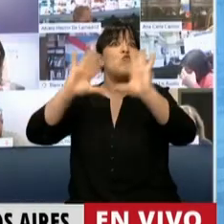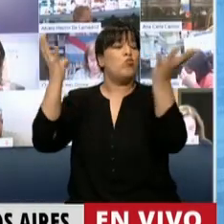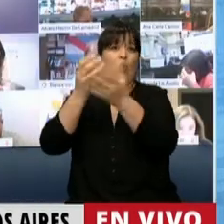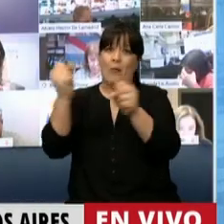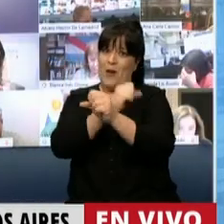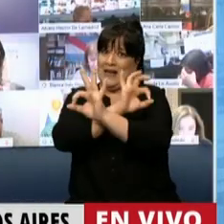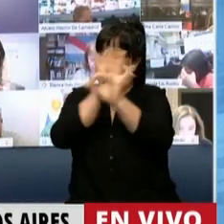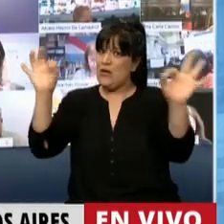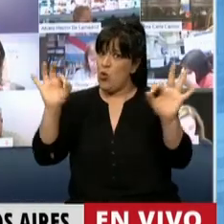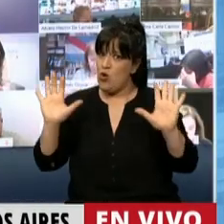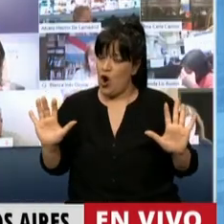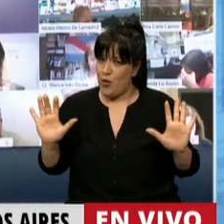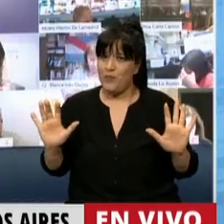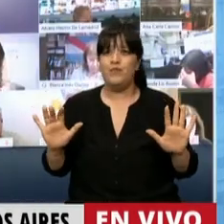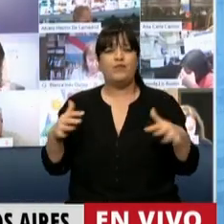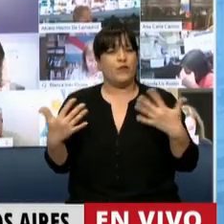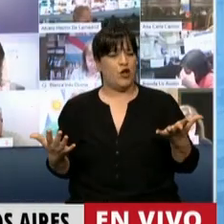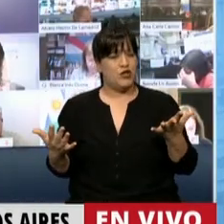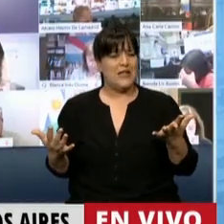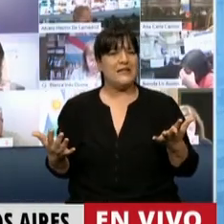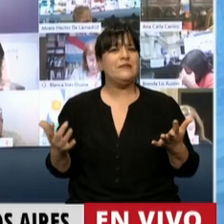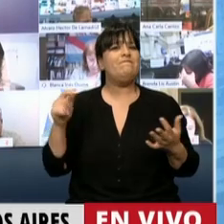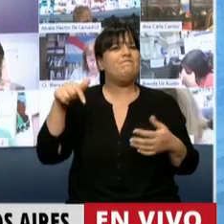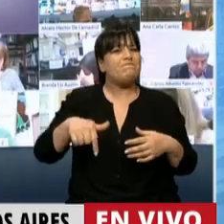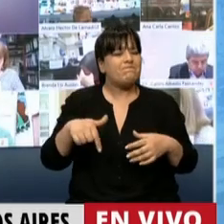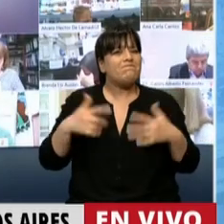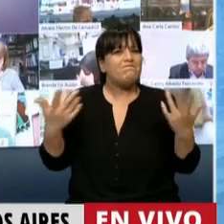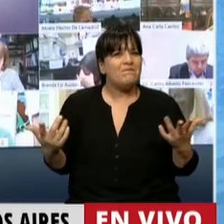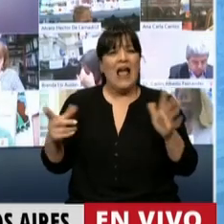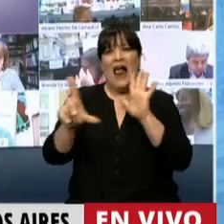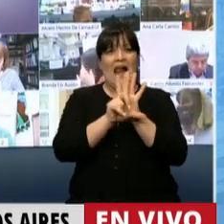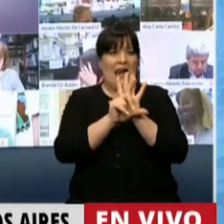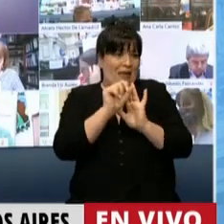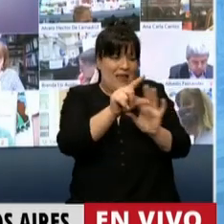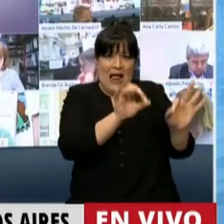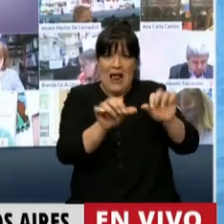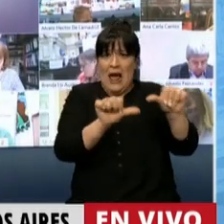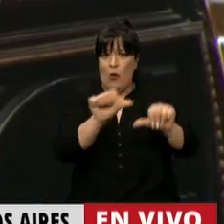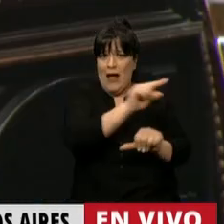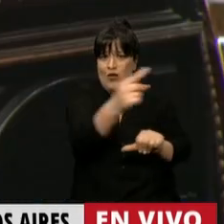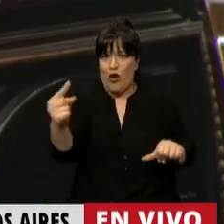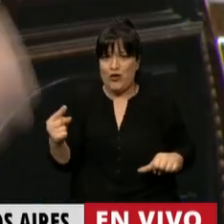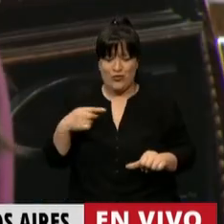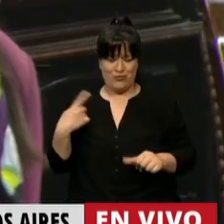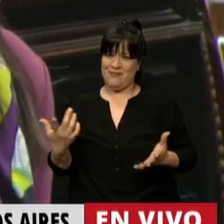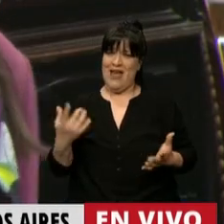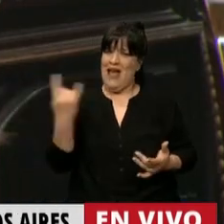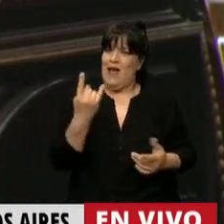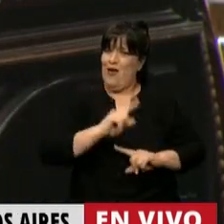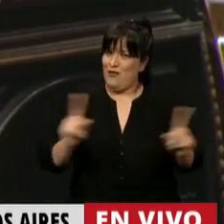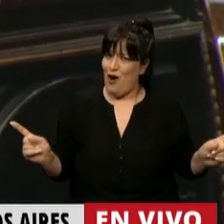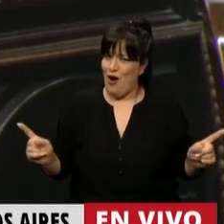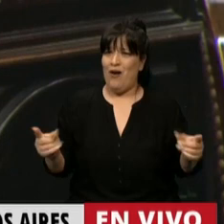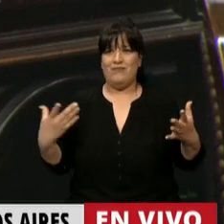otra enfermedad. Entonces, en este punto, es una ley de los laboratorios. No tenemos que engañarnos, que es